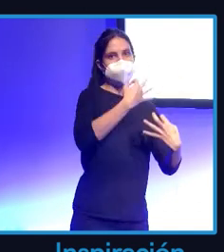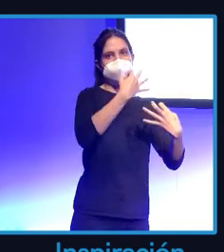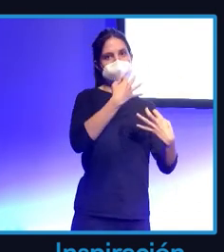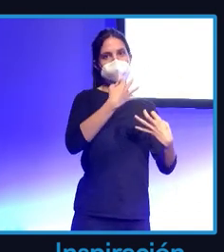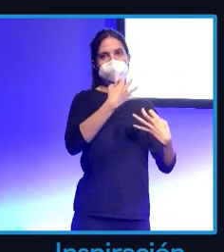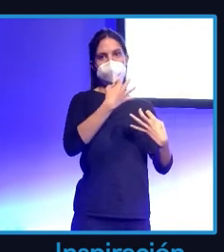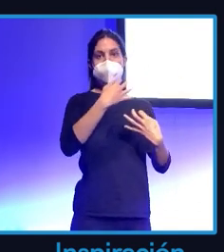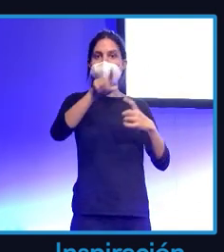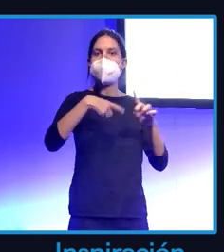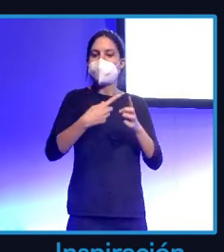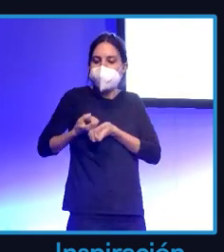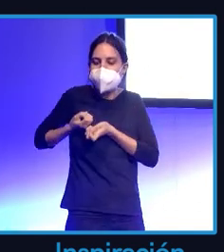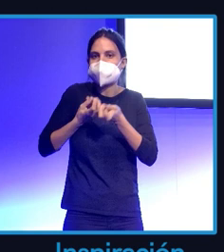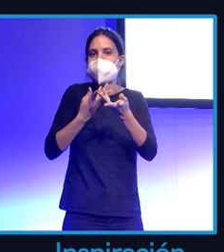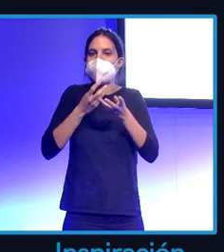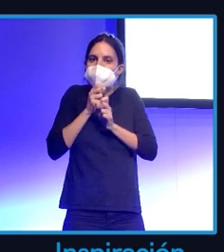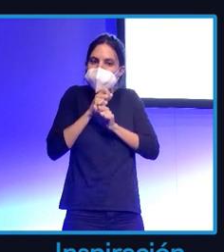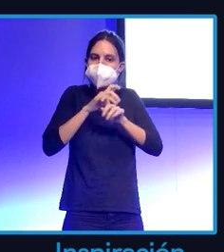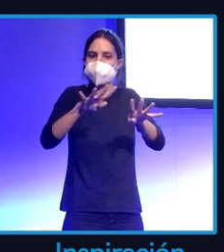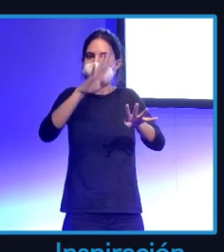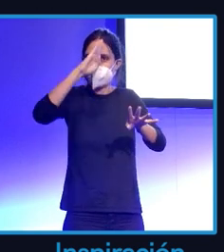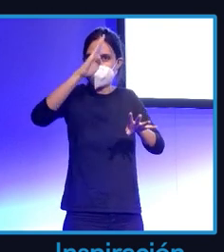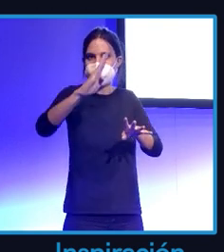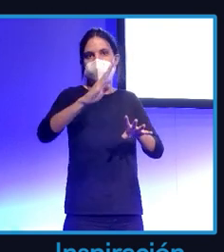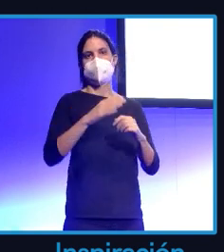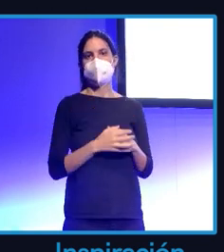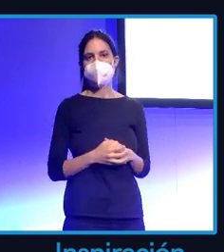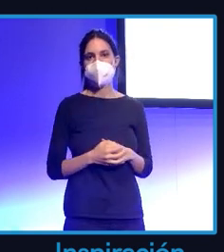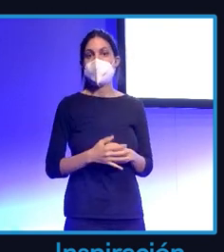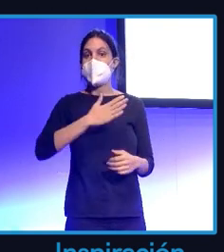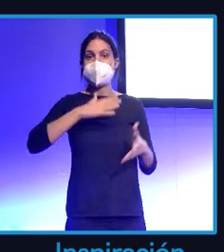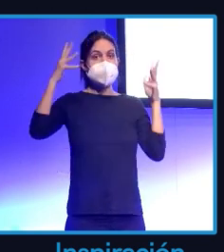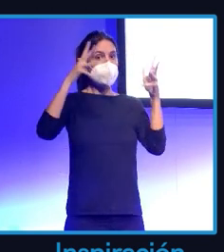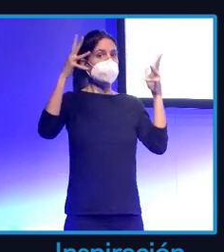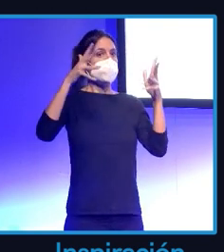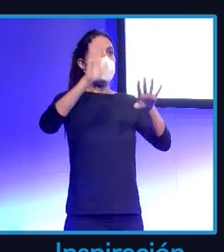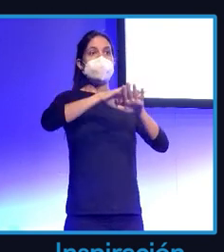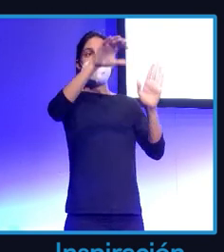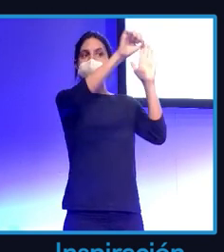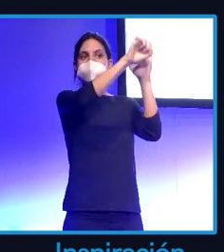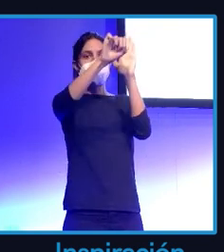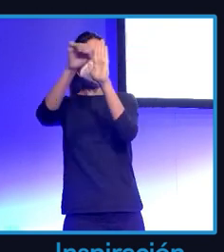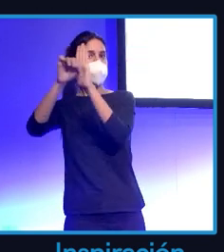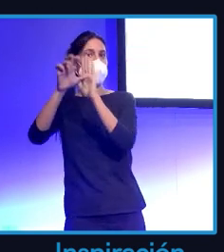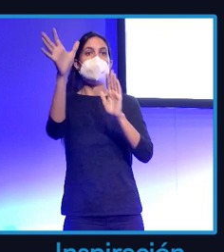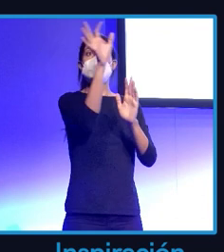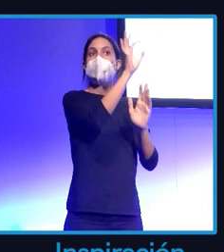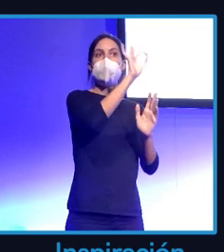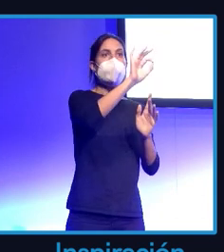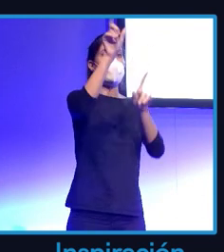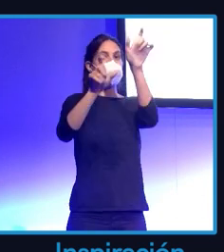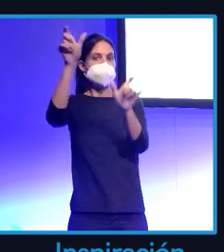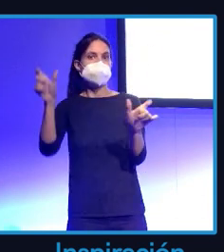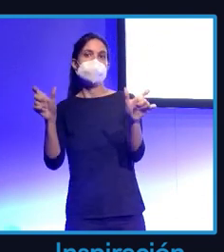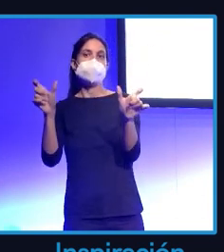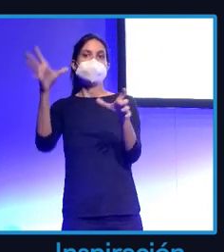y tenemos que llegar al público de una manera directa. Entonces, mi recomendación para todas las marcas y para las personas que consumen redes sociales a